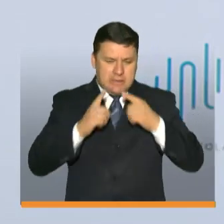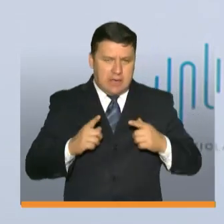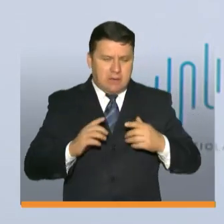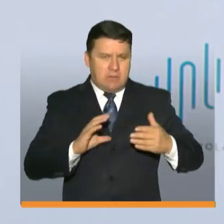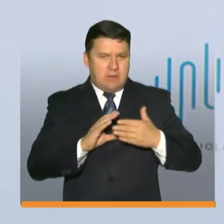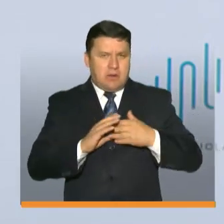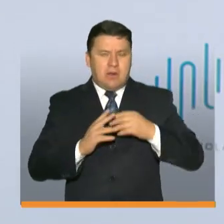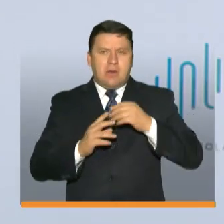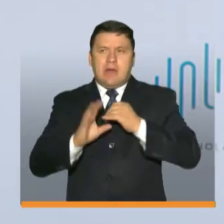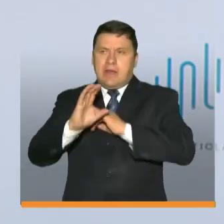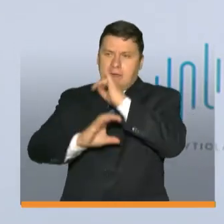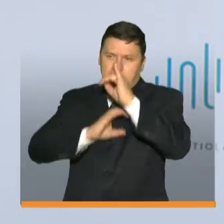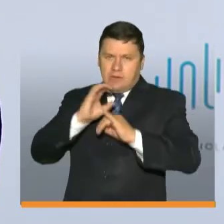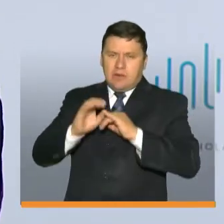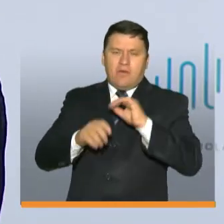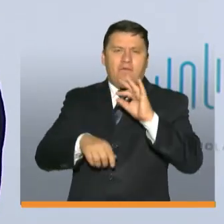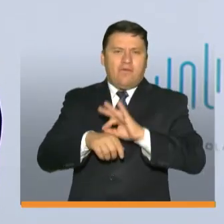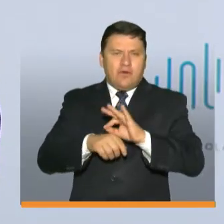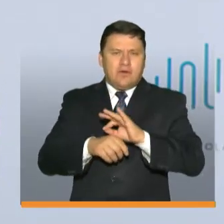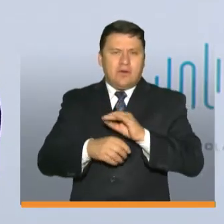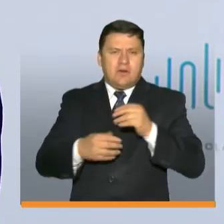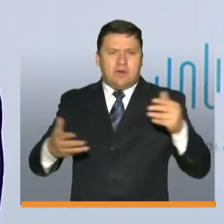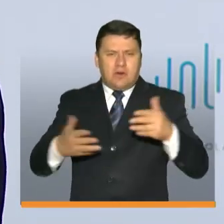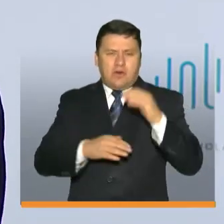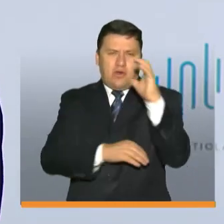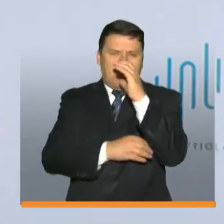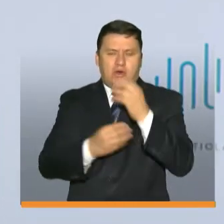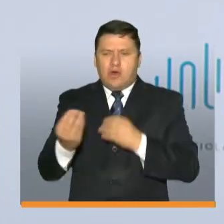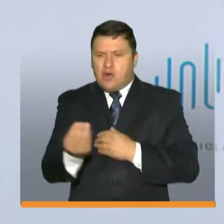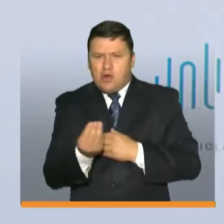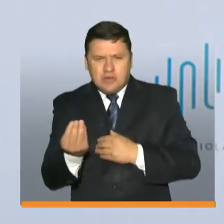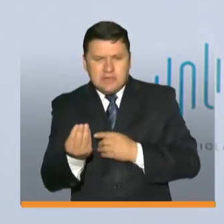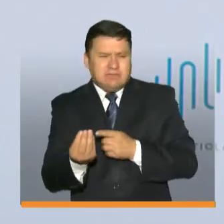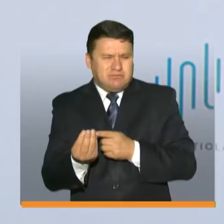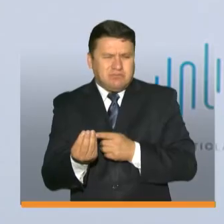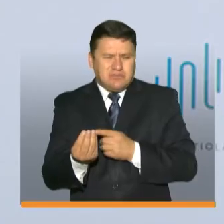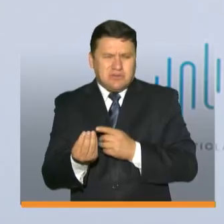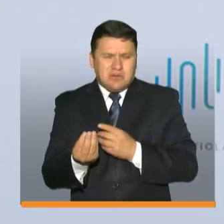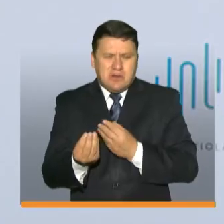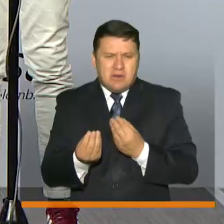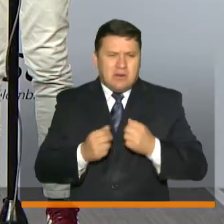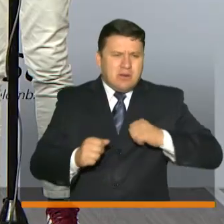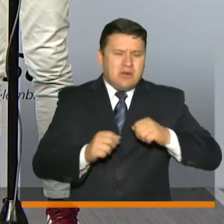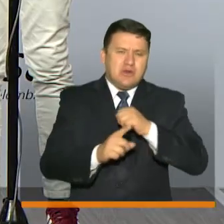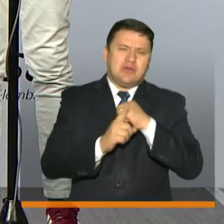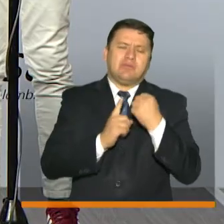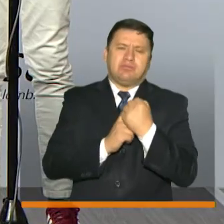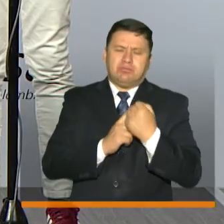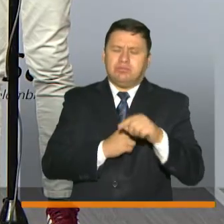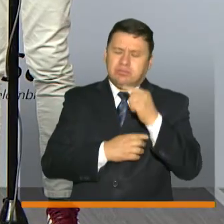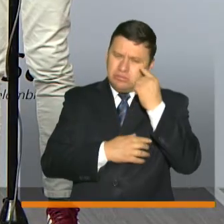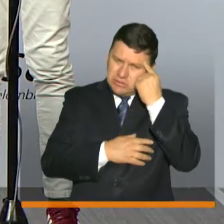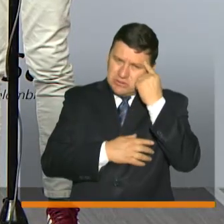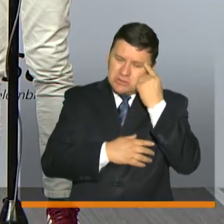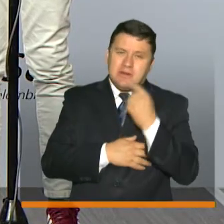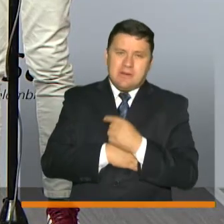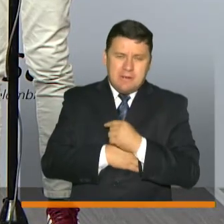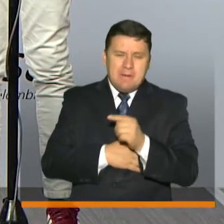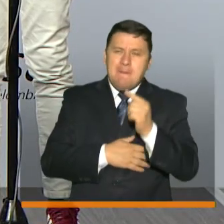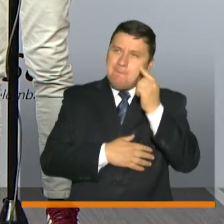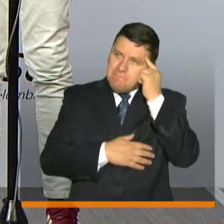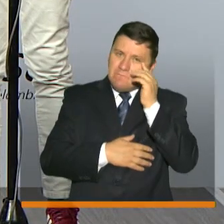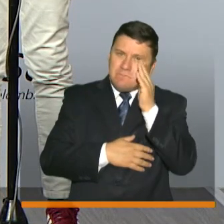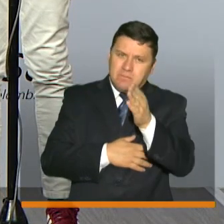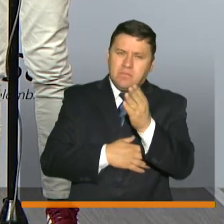la cooperación internacional la fundación solidaria por colombia el consejo gremial yo creo que todos los actores de la sociedad están pensando en ustedes están